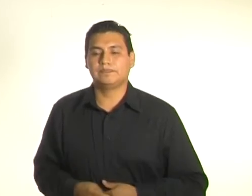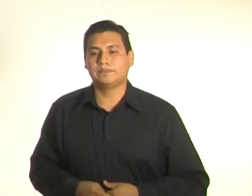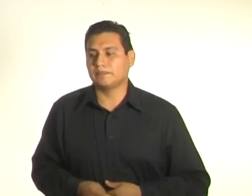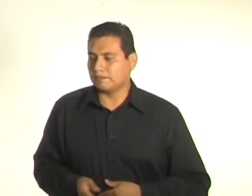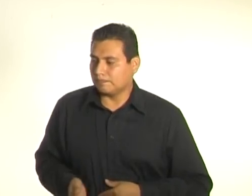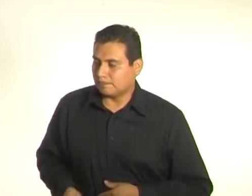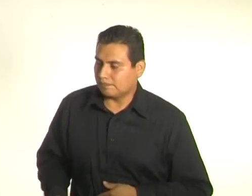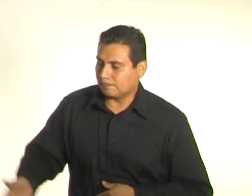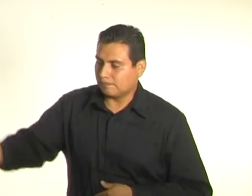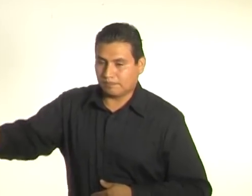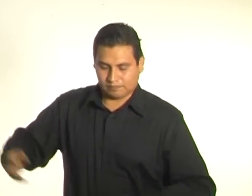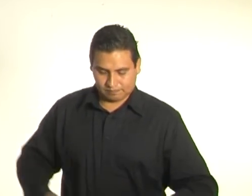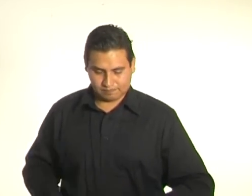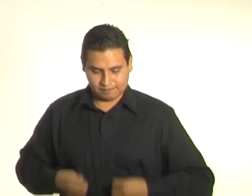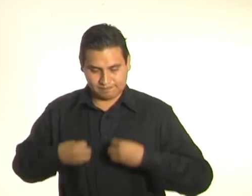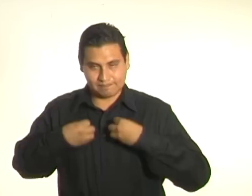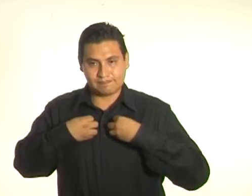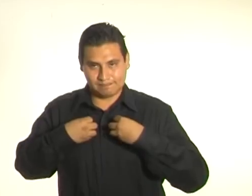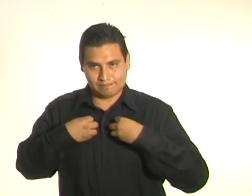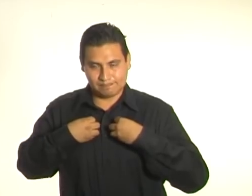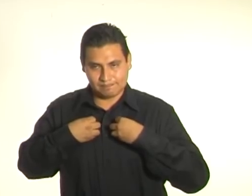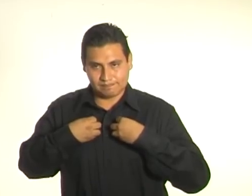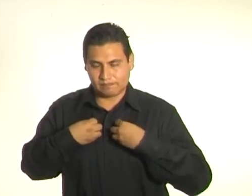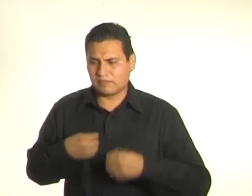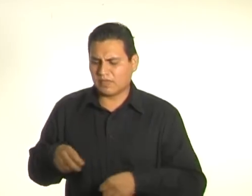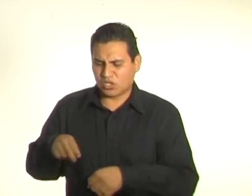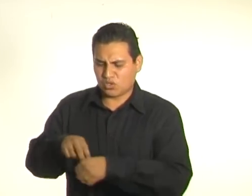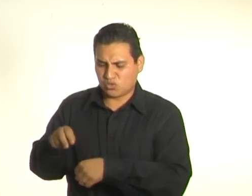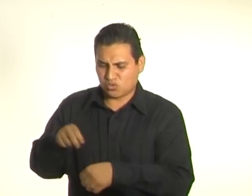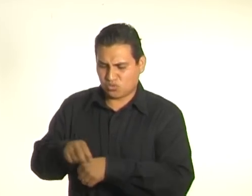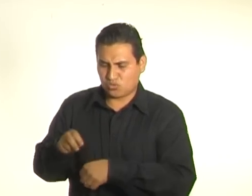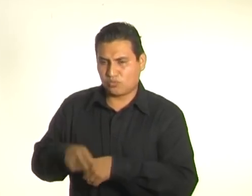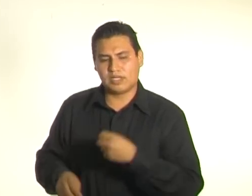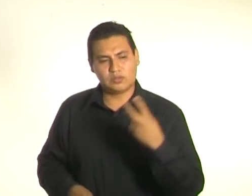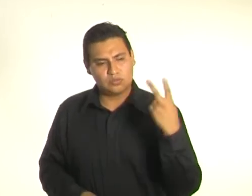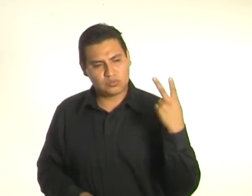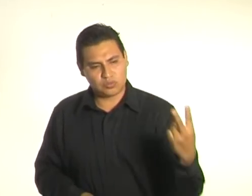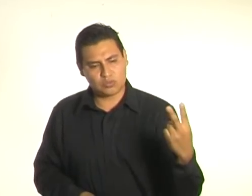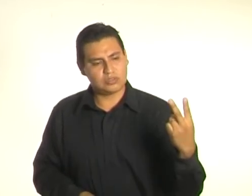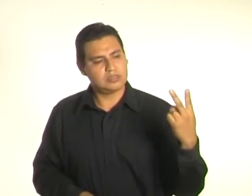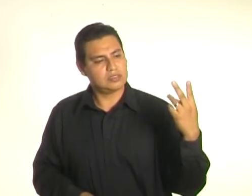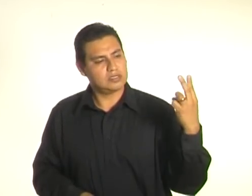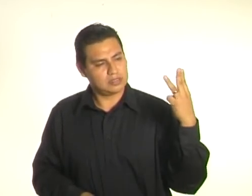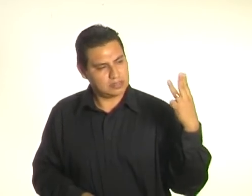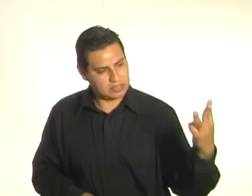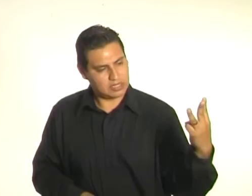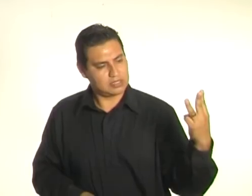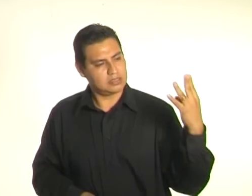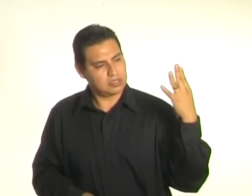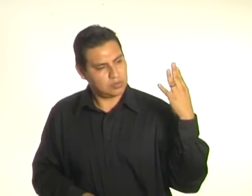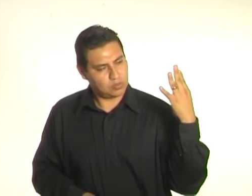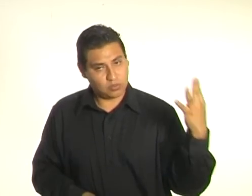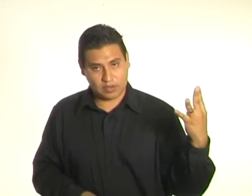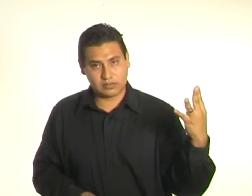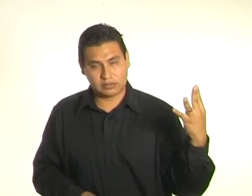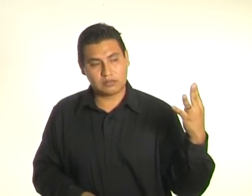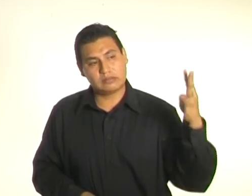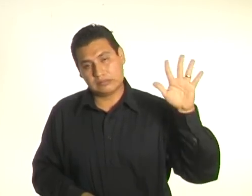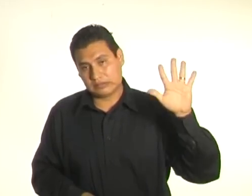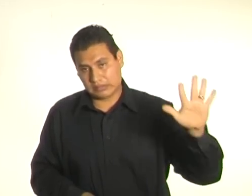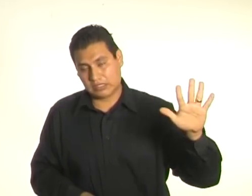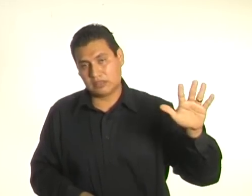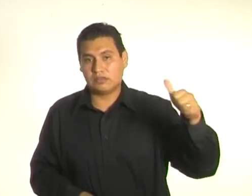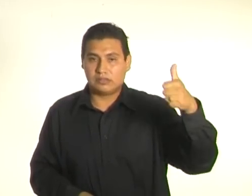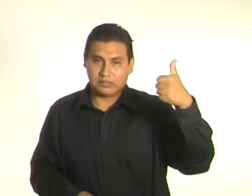Pero vivía también en los números dos, tres, cuatro, cinco